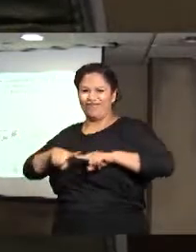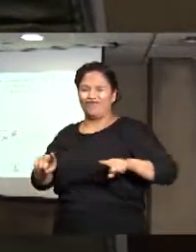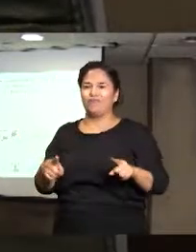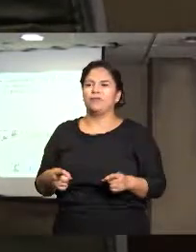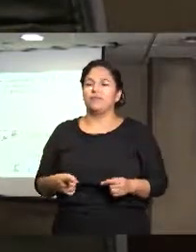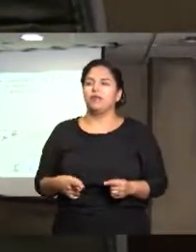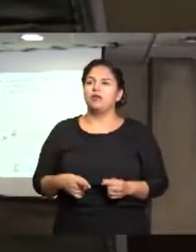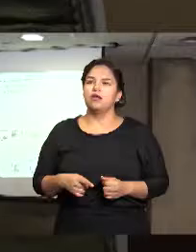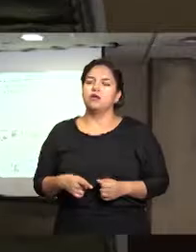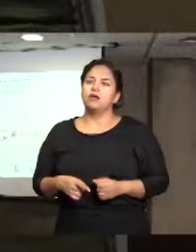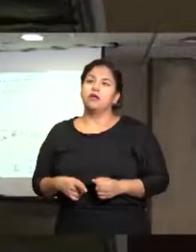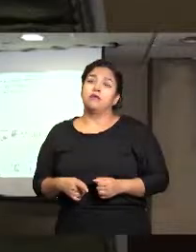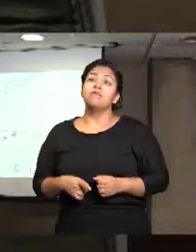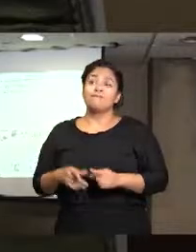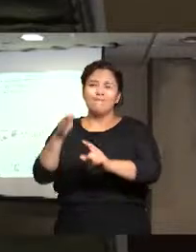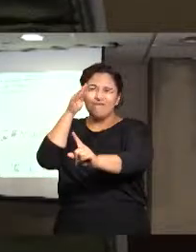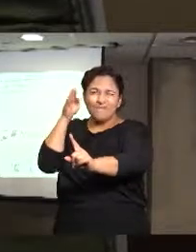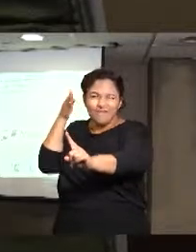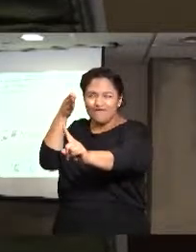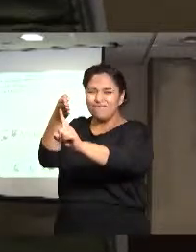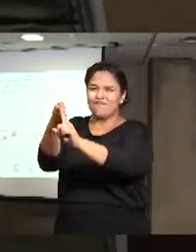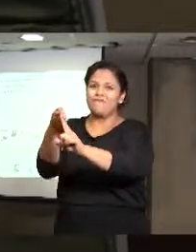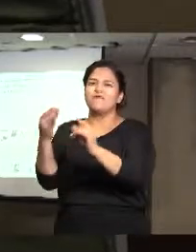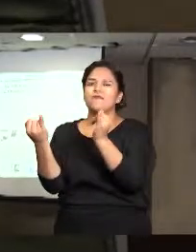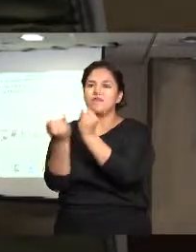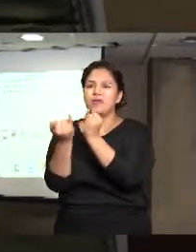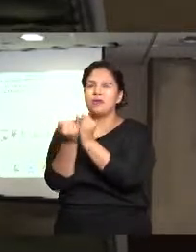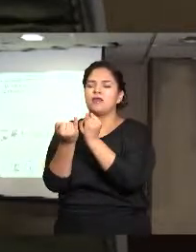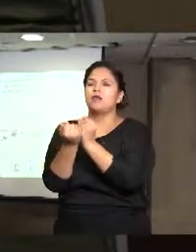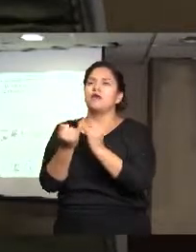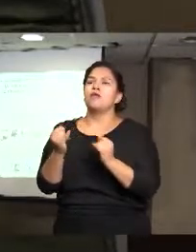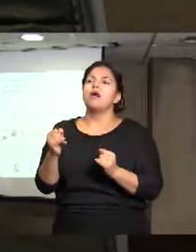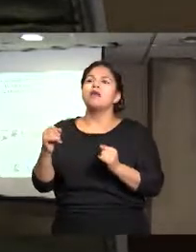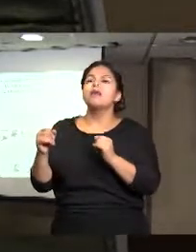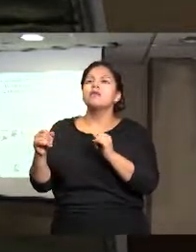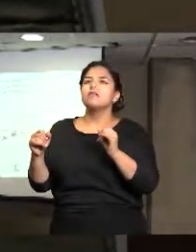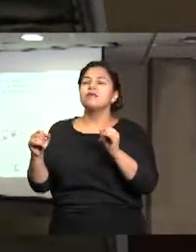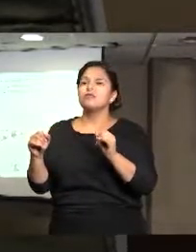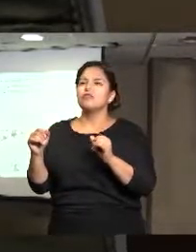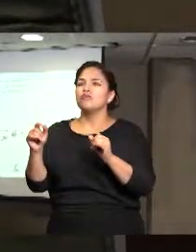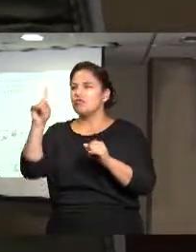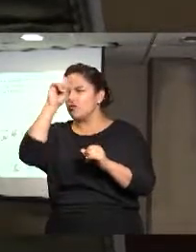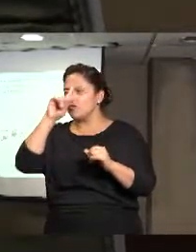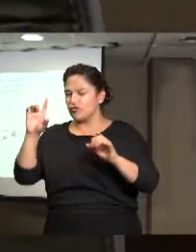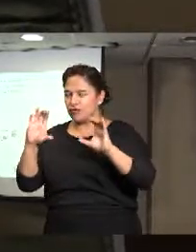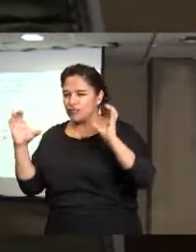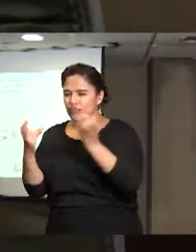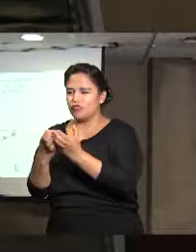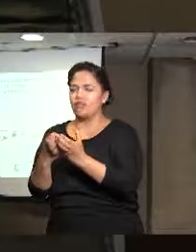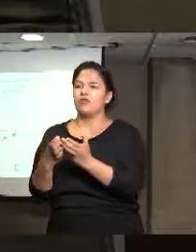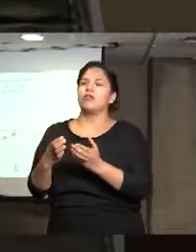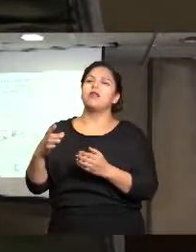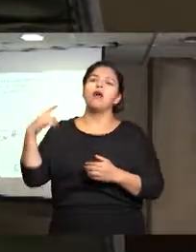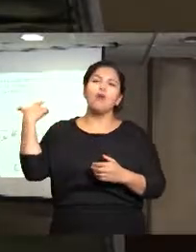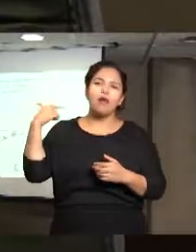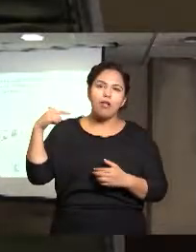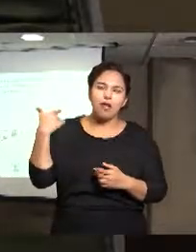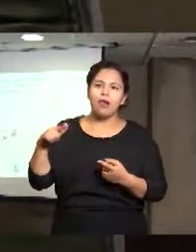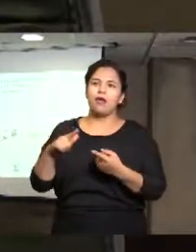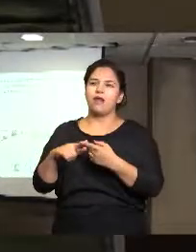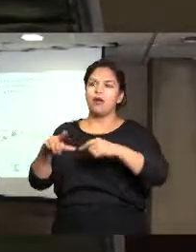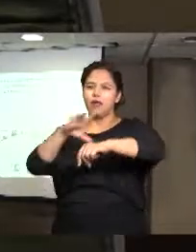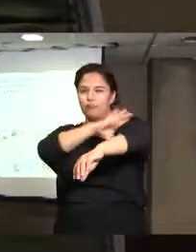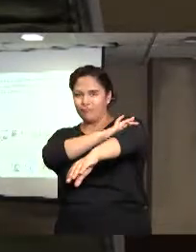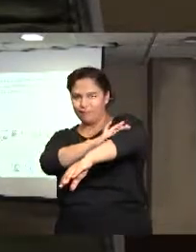específica se van a realizar por parte de la Confederación acciones masivas en Jalisco, Veracruz, Quintana Roo, Baja